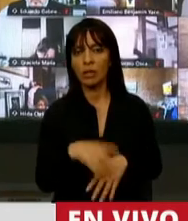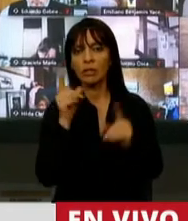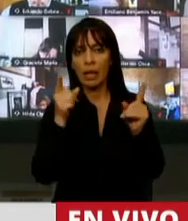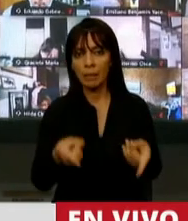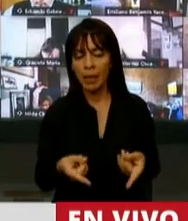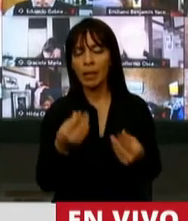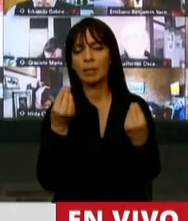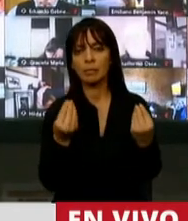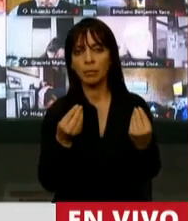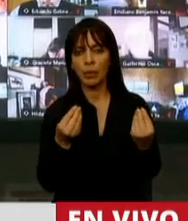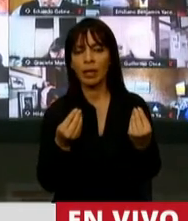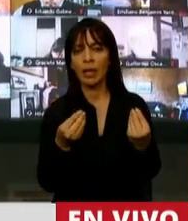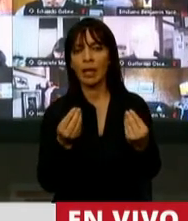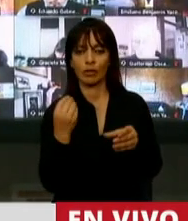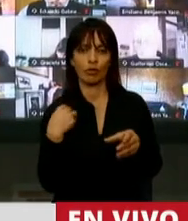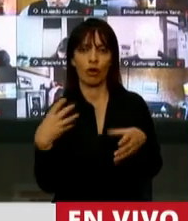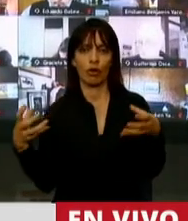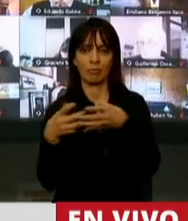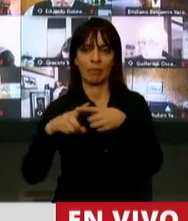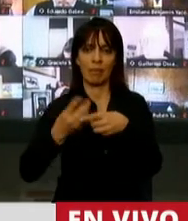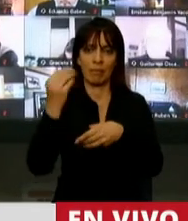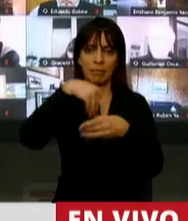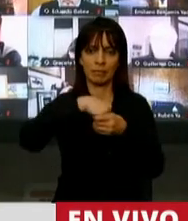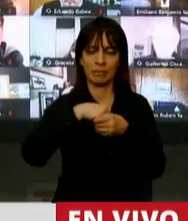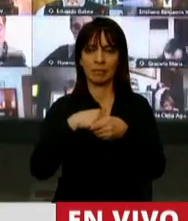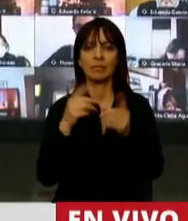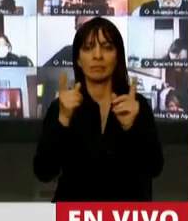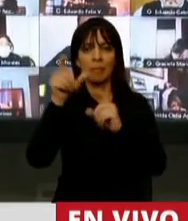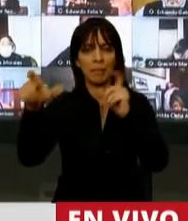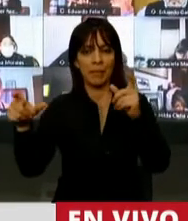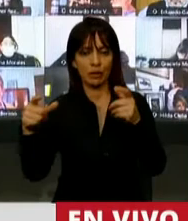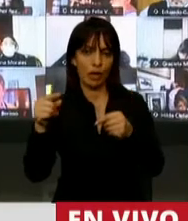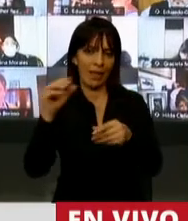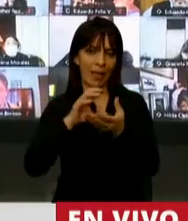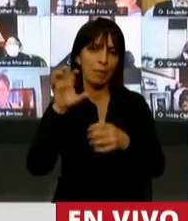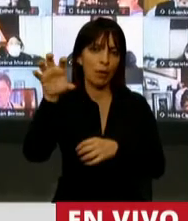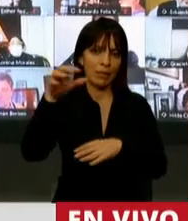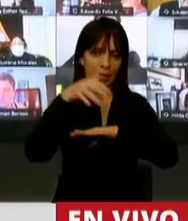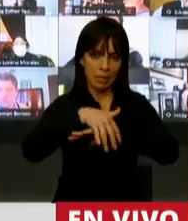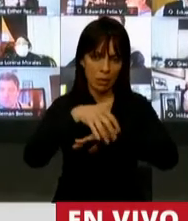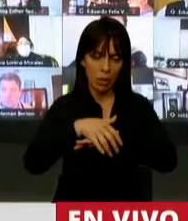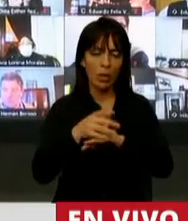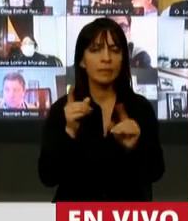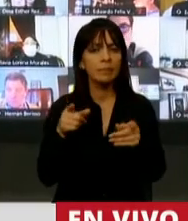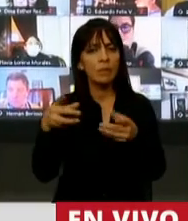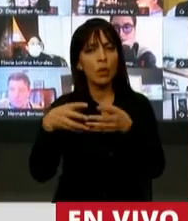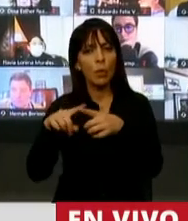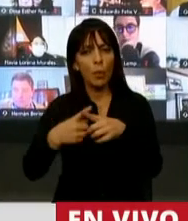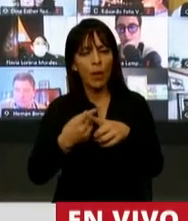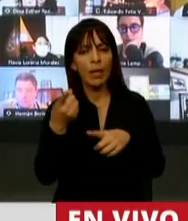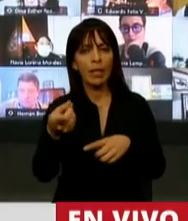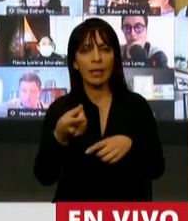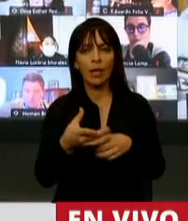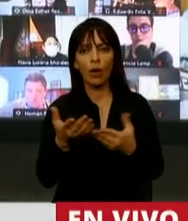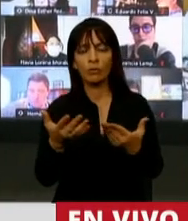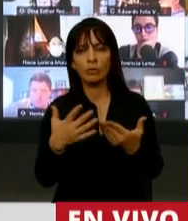al que pertenezco y al que pertenecemos los renovadores de la provincia de Misiones, es ese espacio político que con